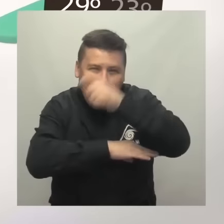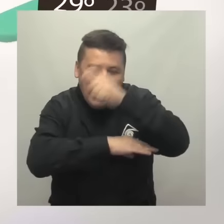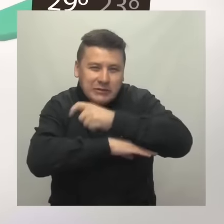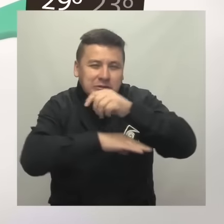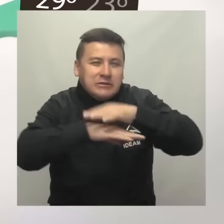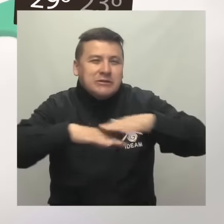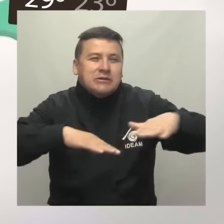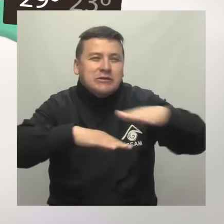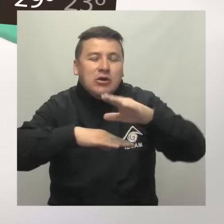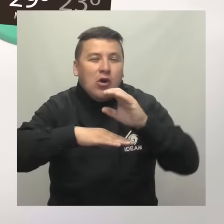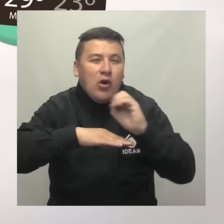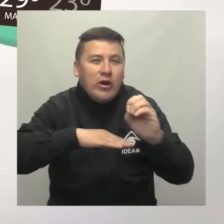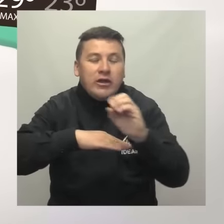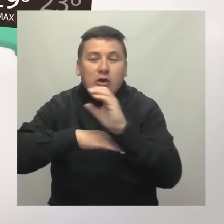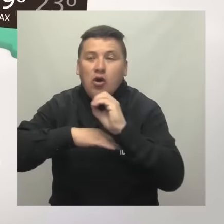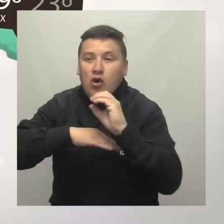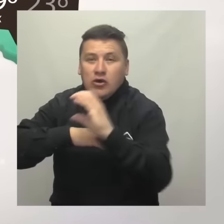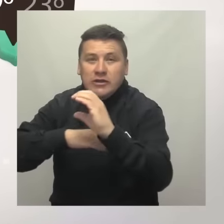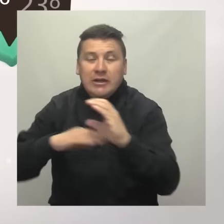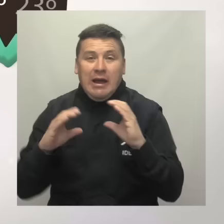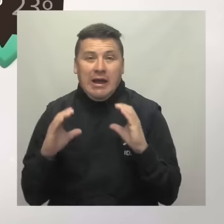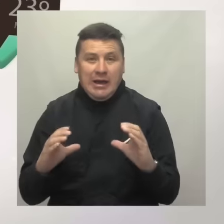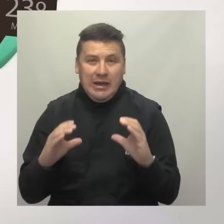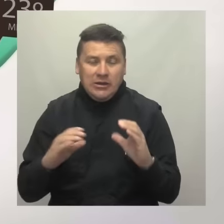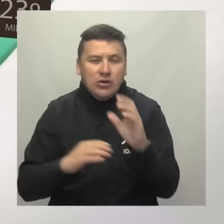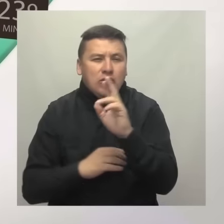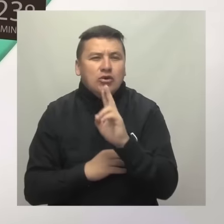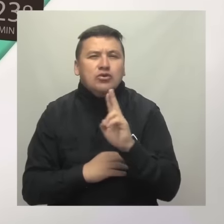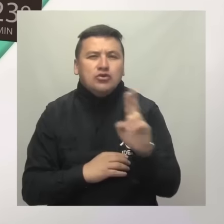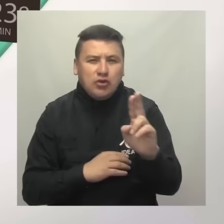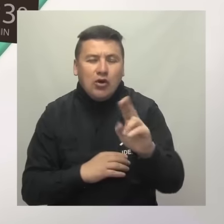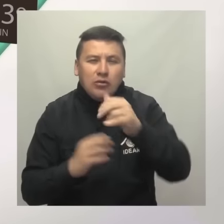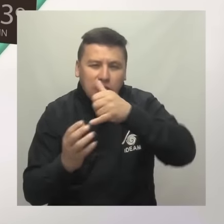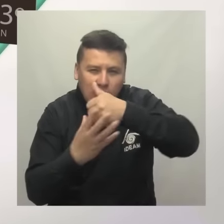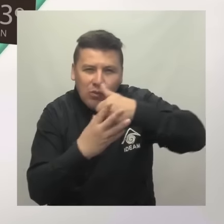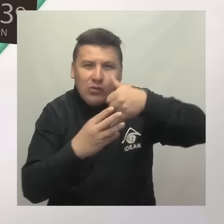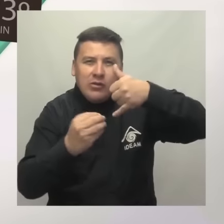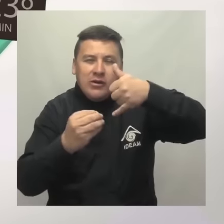sectorizadas del oriente y occidente del Caquetá y hacia el sur del Guaviare.